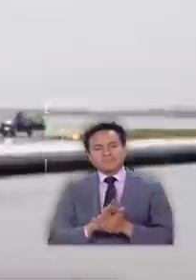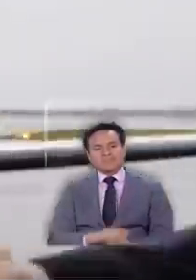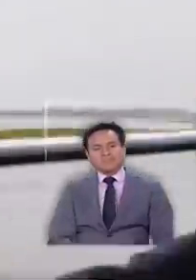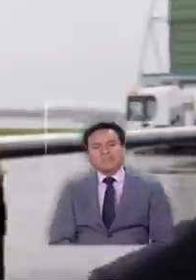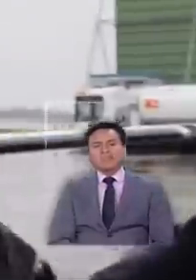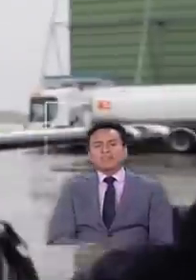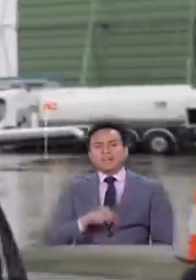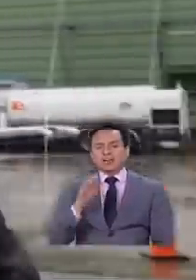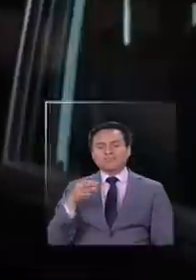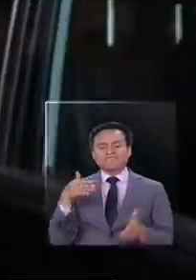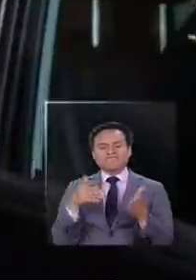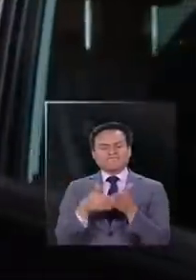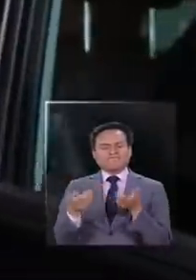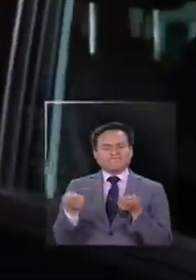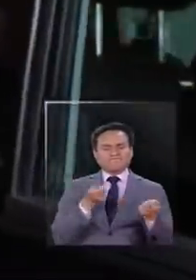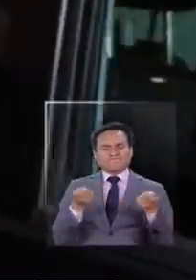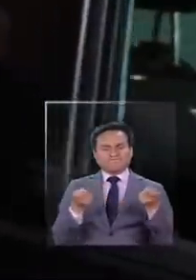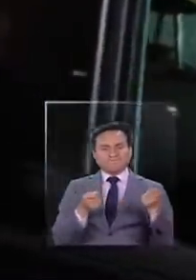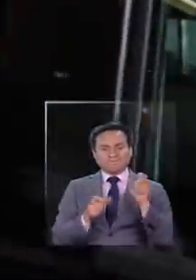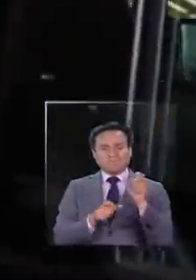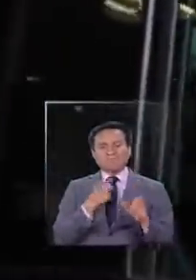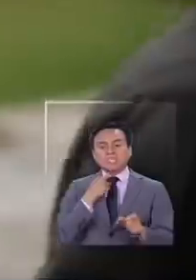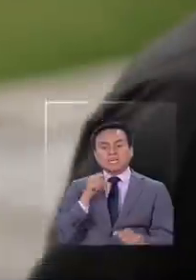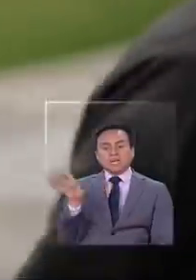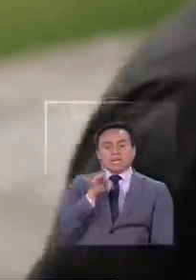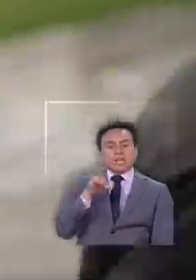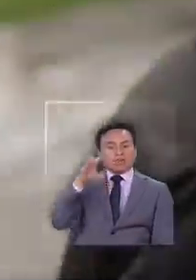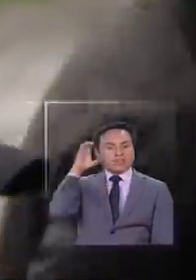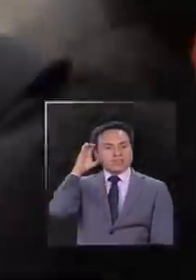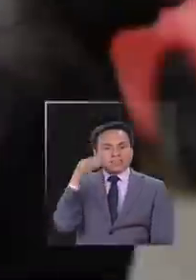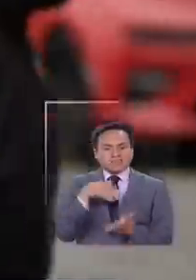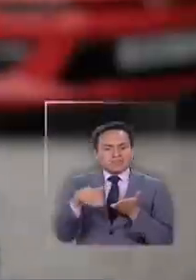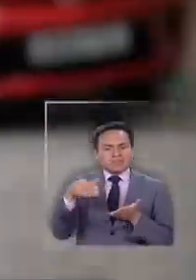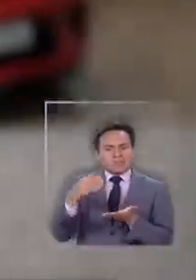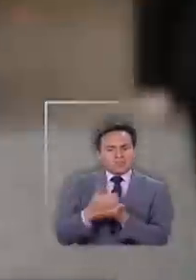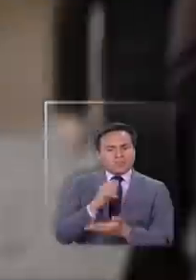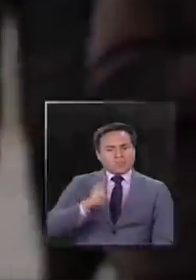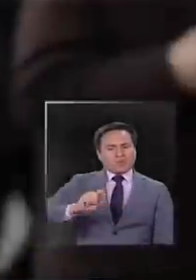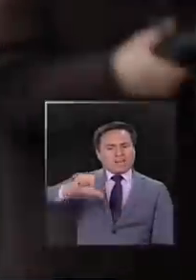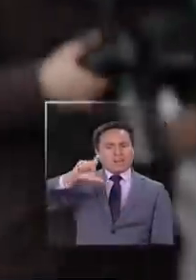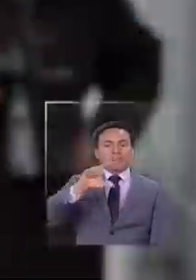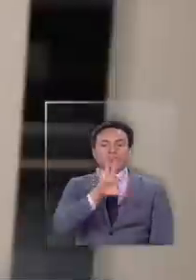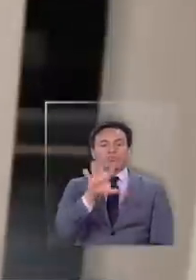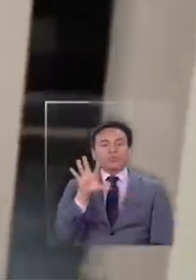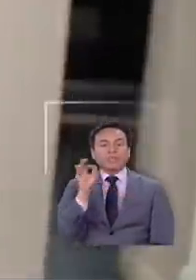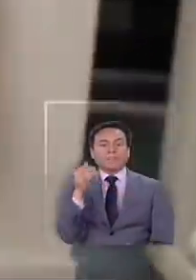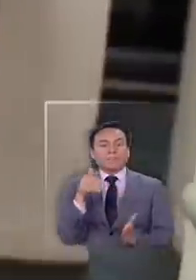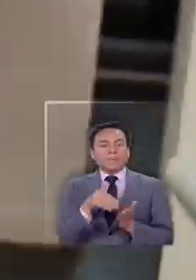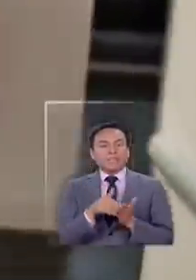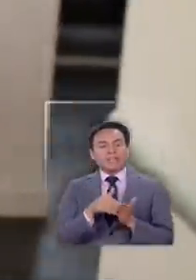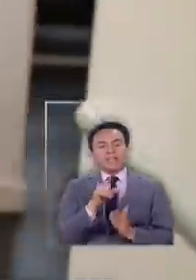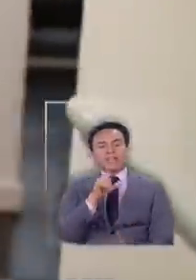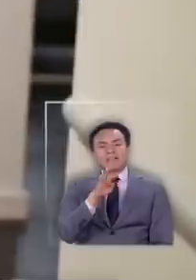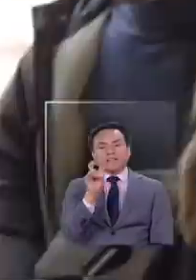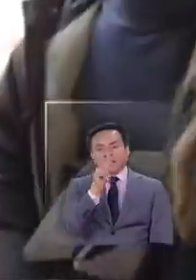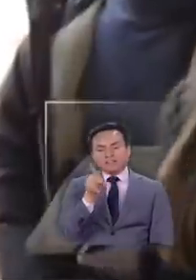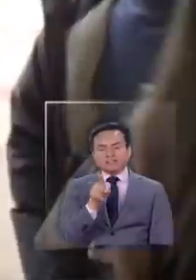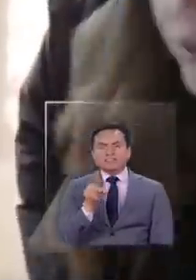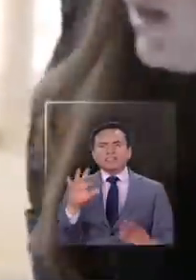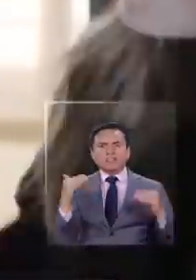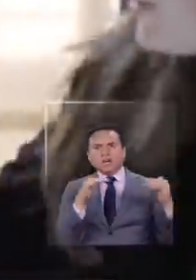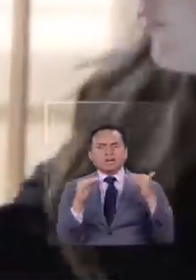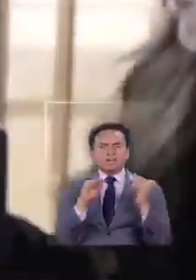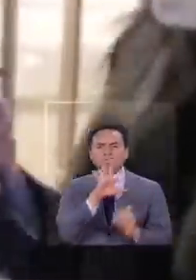claro que la piedra de tope en todos los interesados en Alexis es su millonario salario 550 mil libras a la semana unos